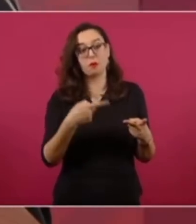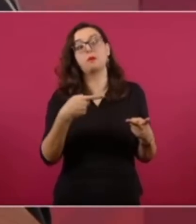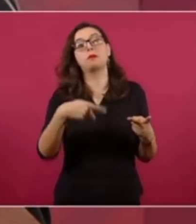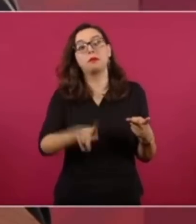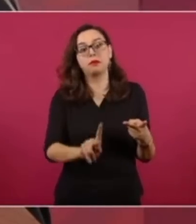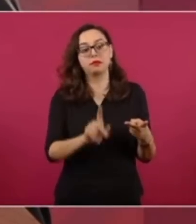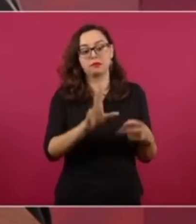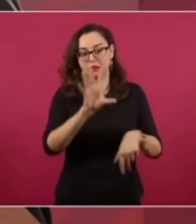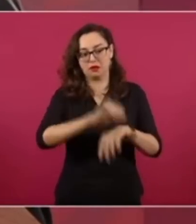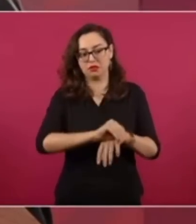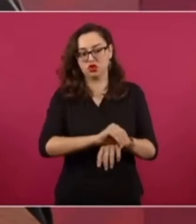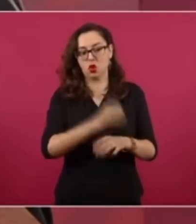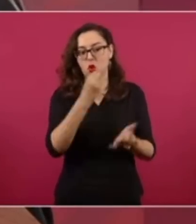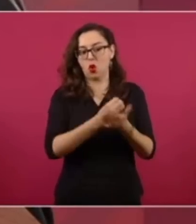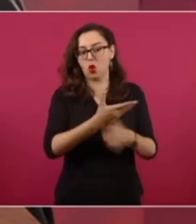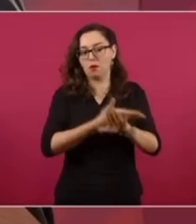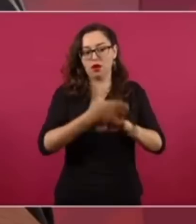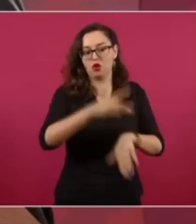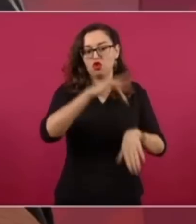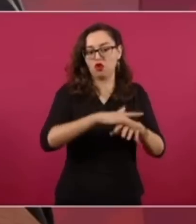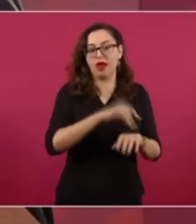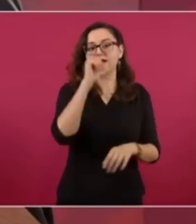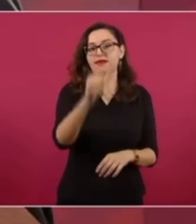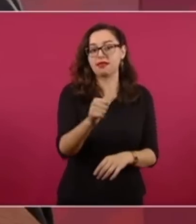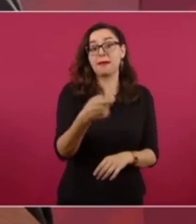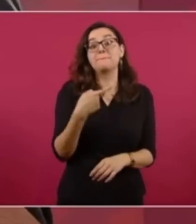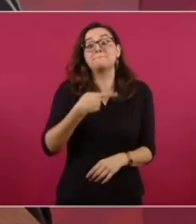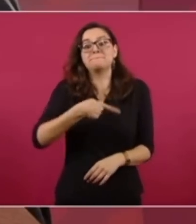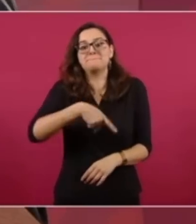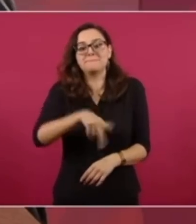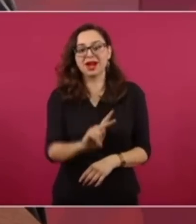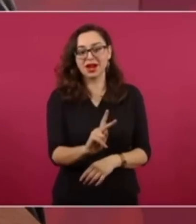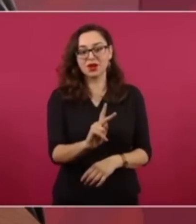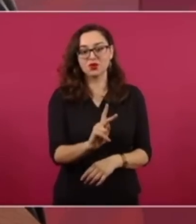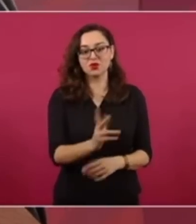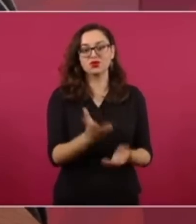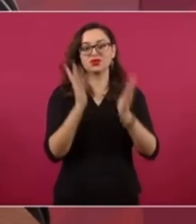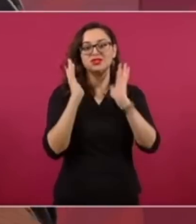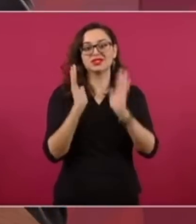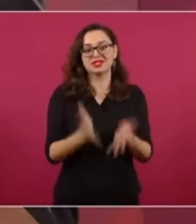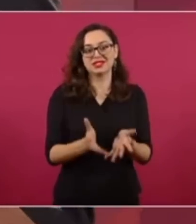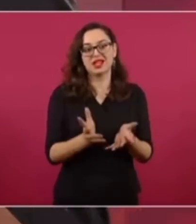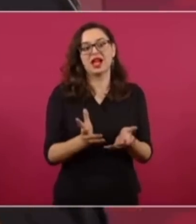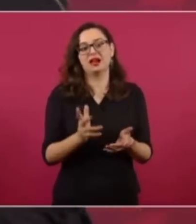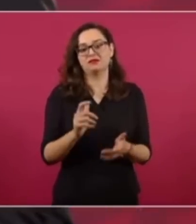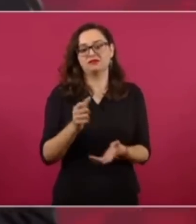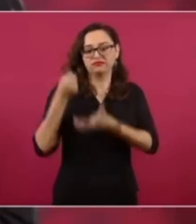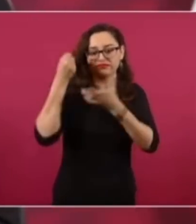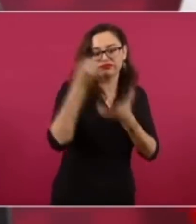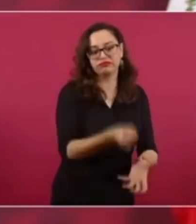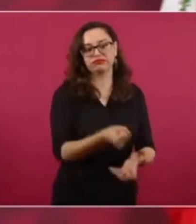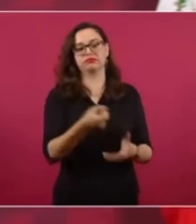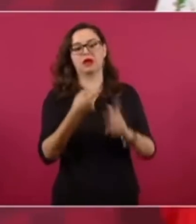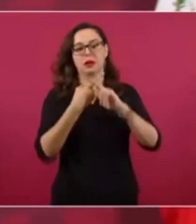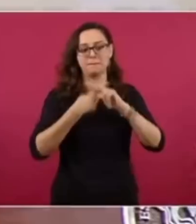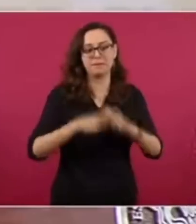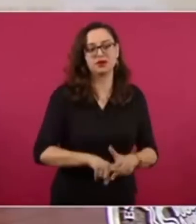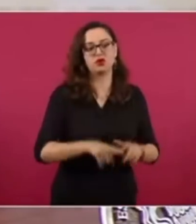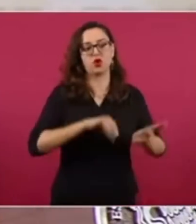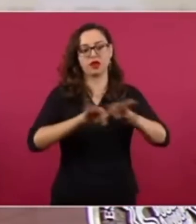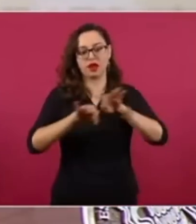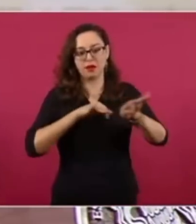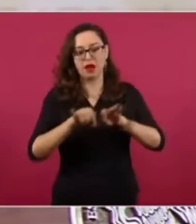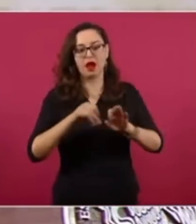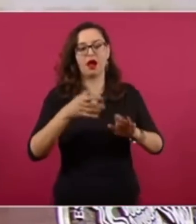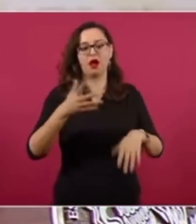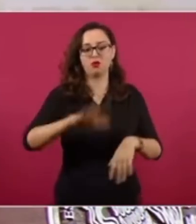y comenzaron trabajos para explorar y